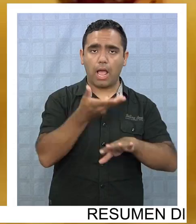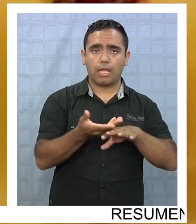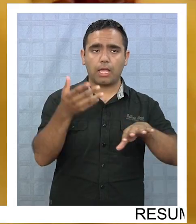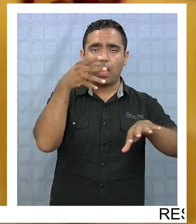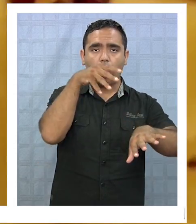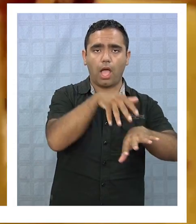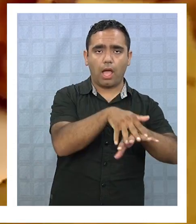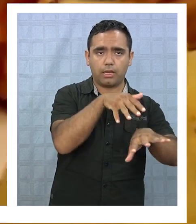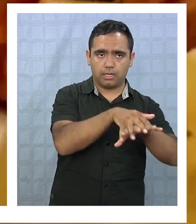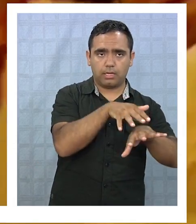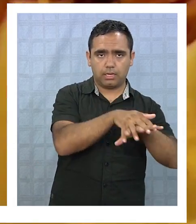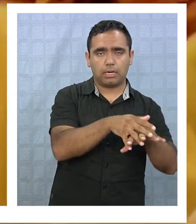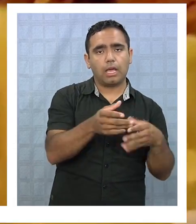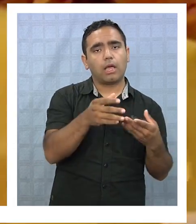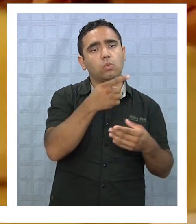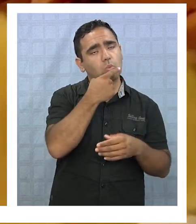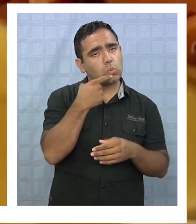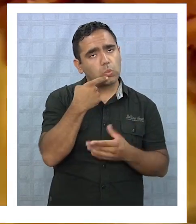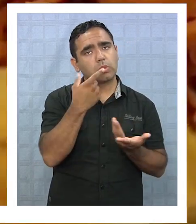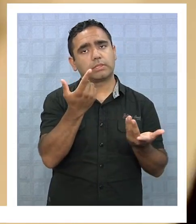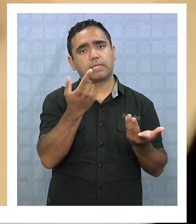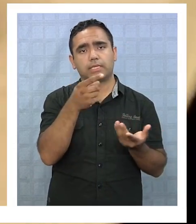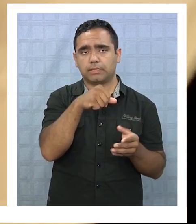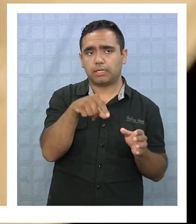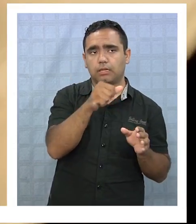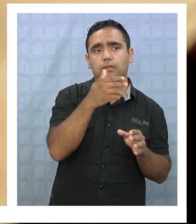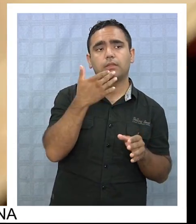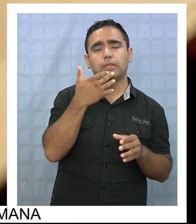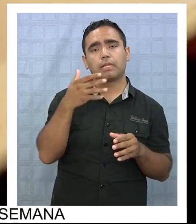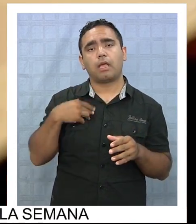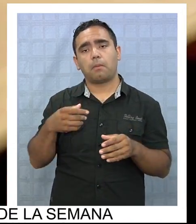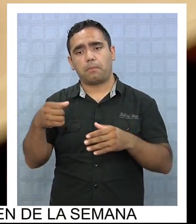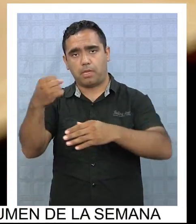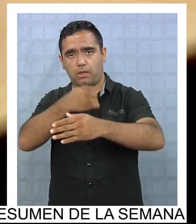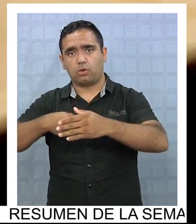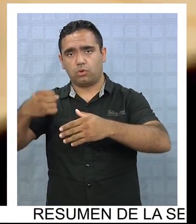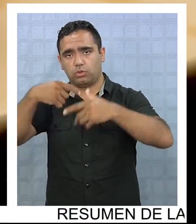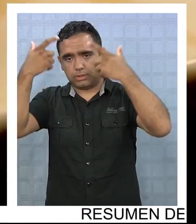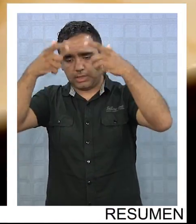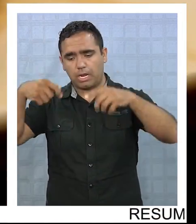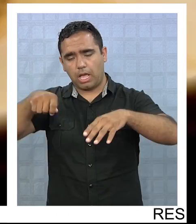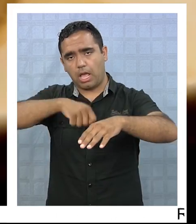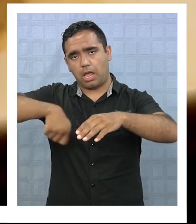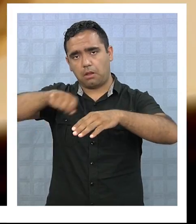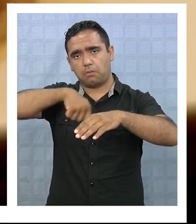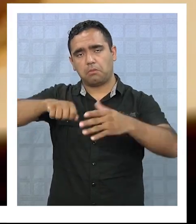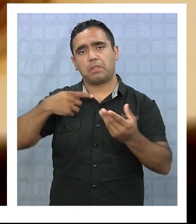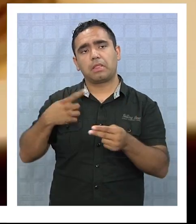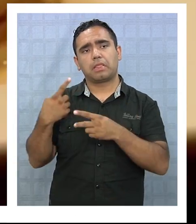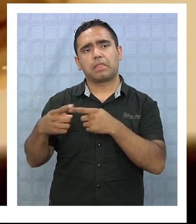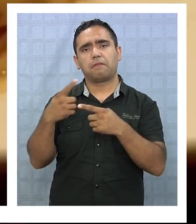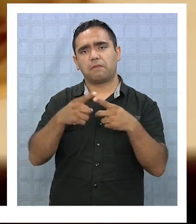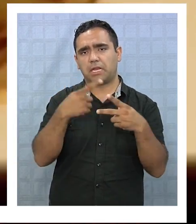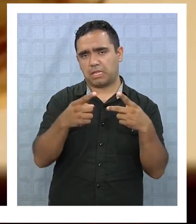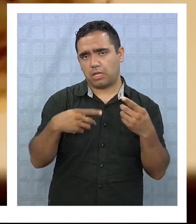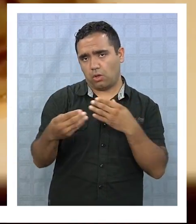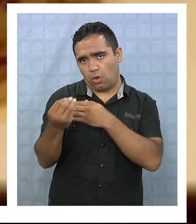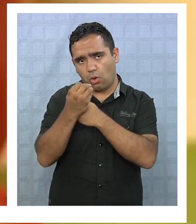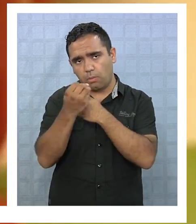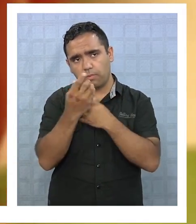usamos para dulce, para salado, cocinamos también con la quinoa, decimos distintos tipos de variedades de comida,